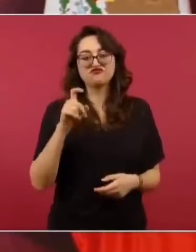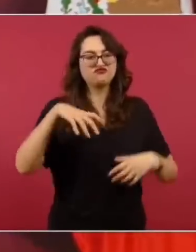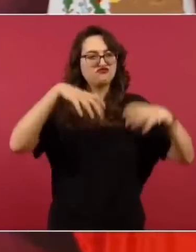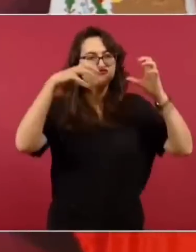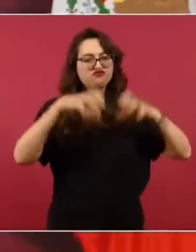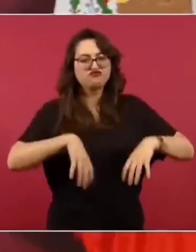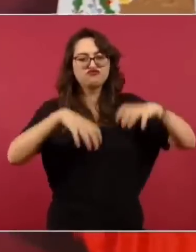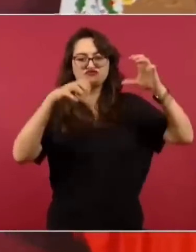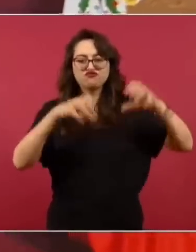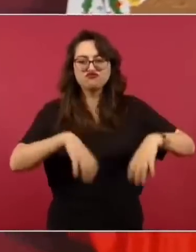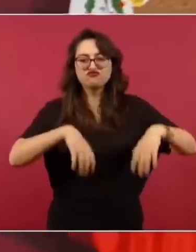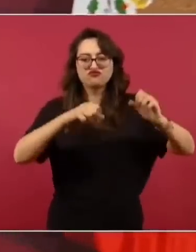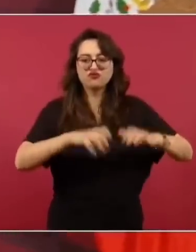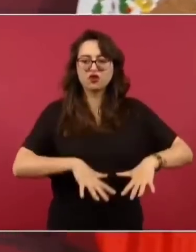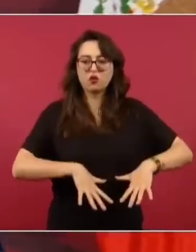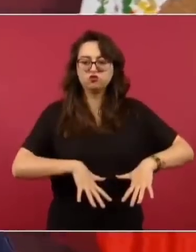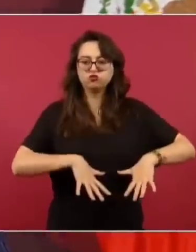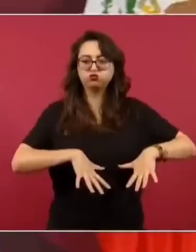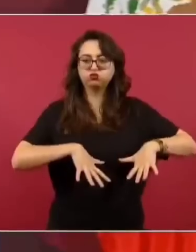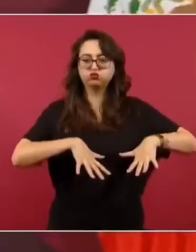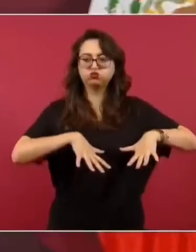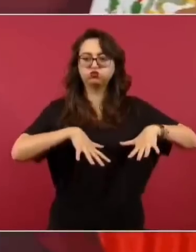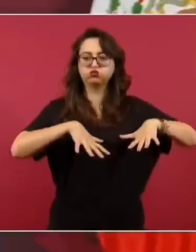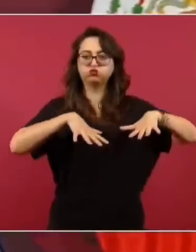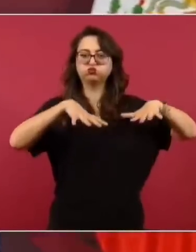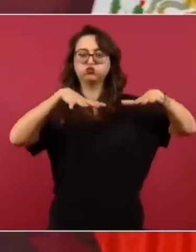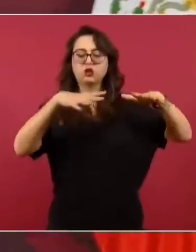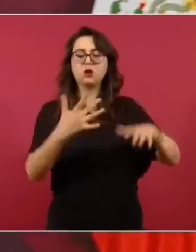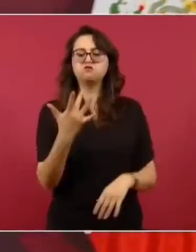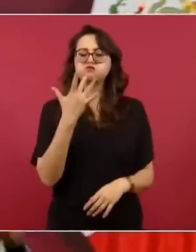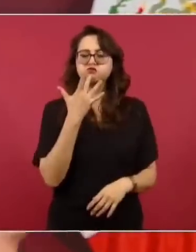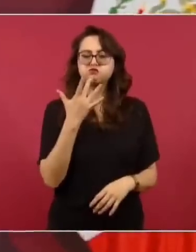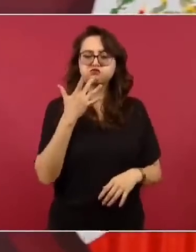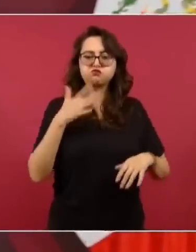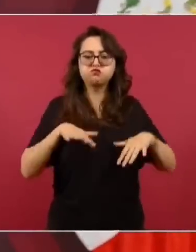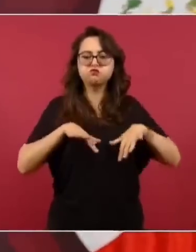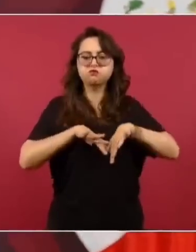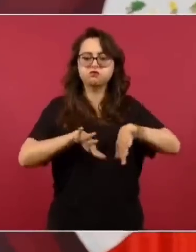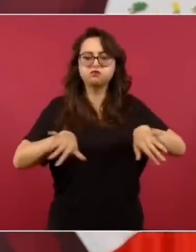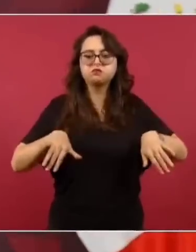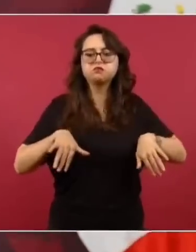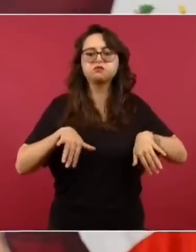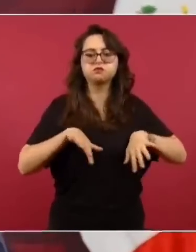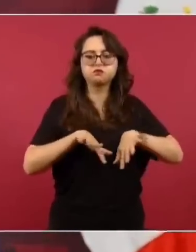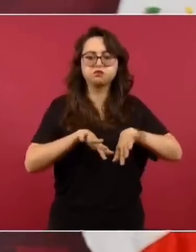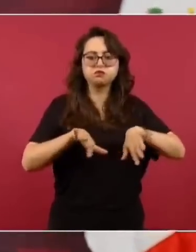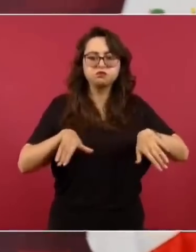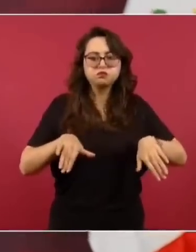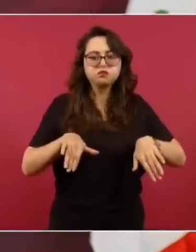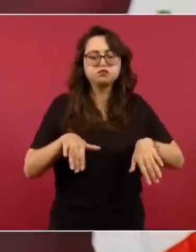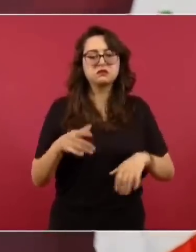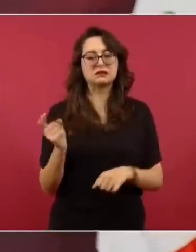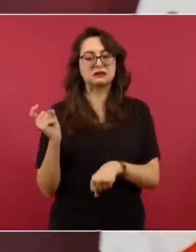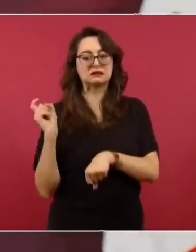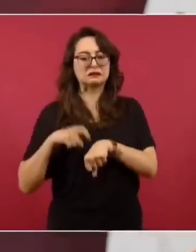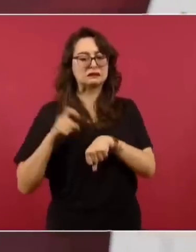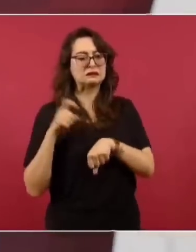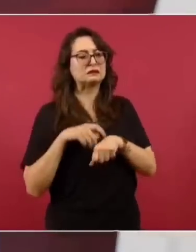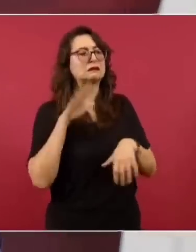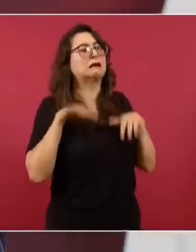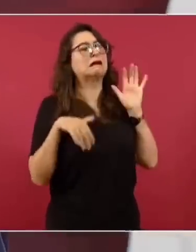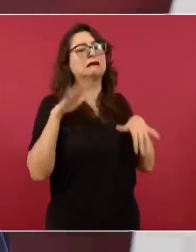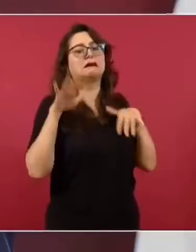y también está el escorpión. Y el escorpión le dice, me voy a ahogar,